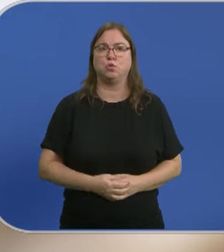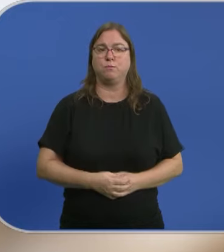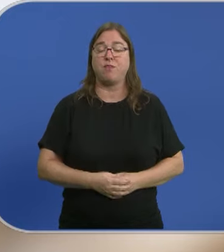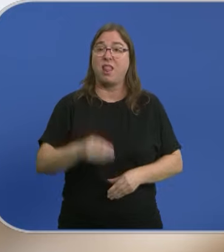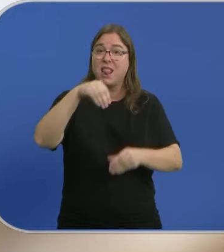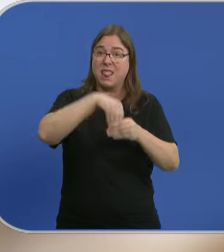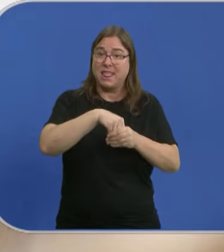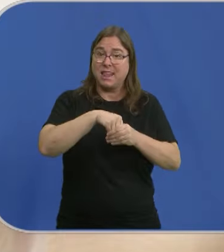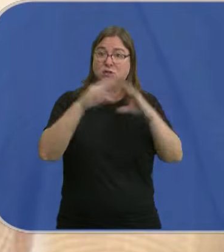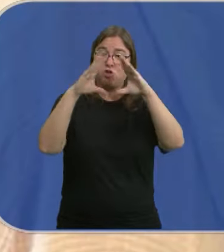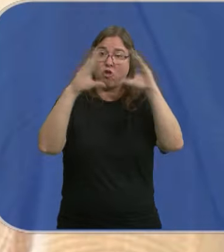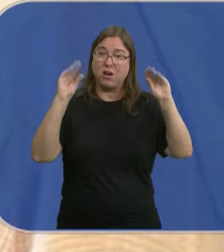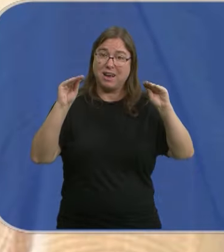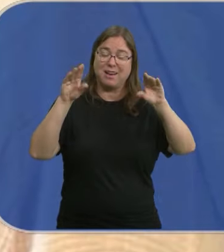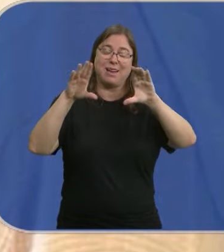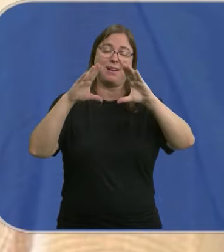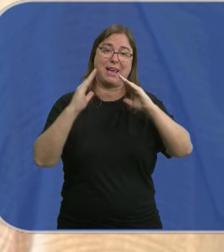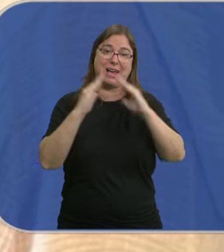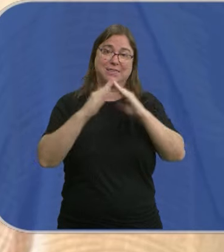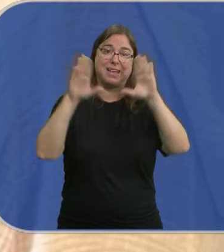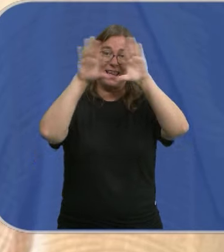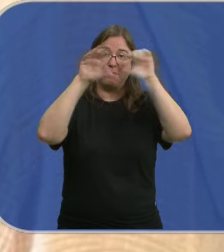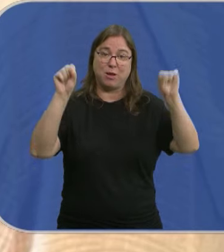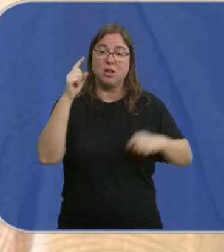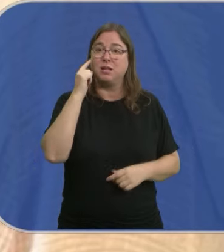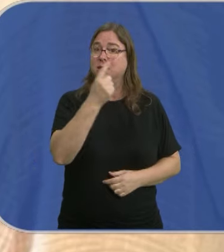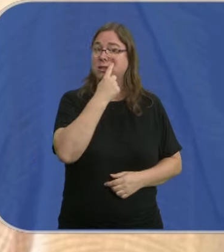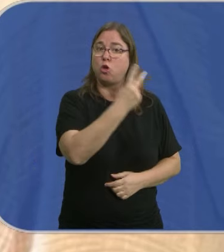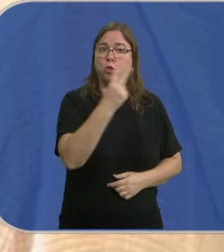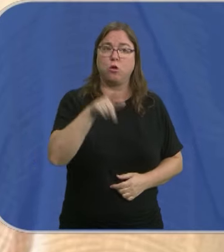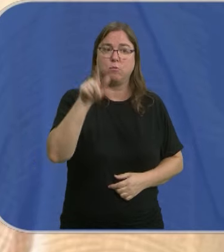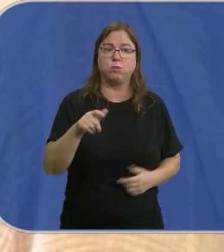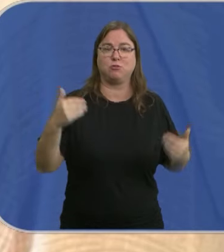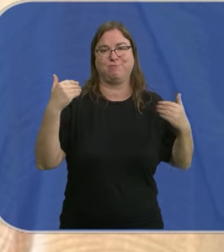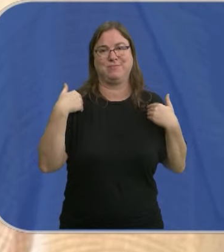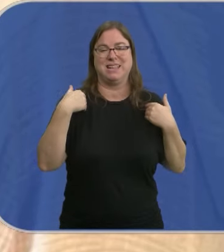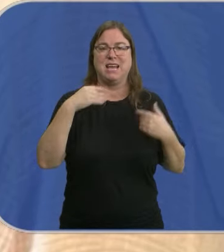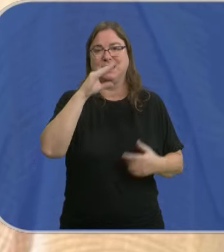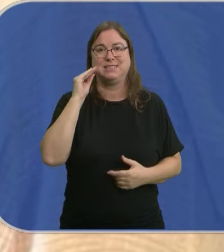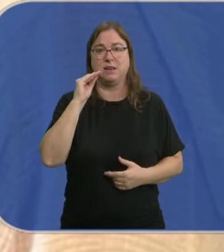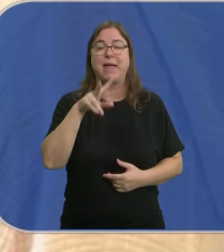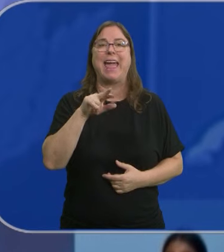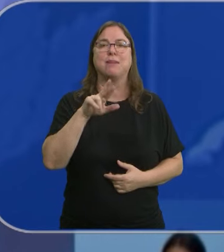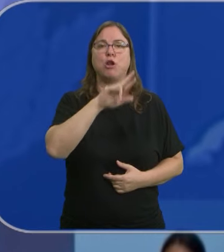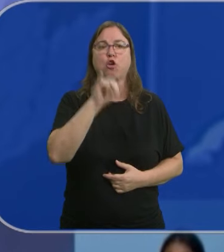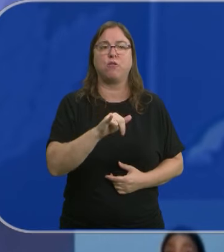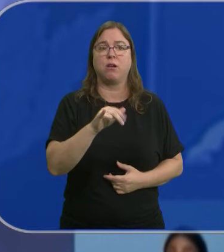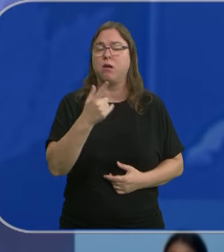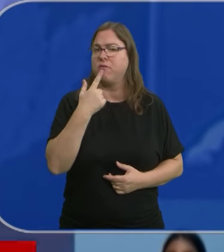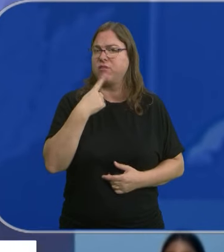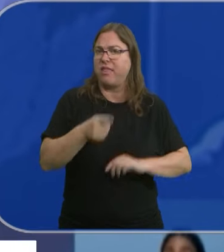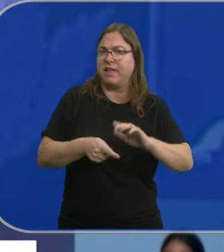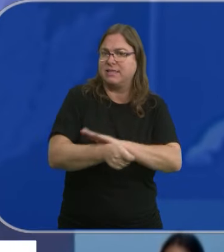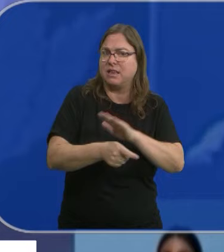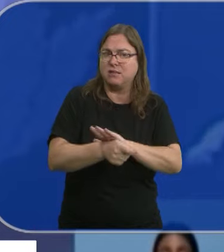En el interior de la residencia del embajador español y ante la presencia de dos relevantes cargos del chavismo, los hermanos Rodríguez, que niegan el